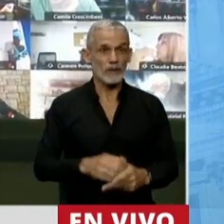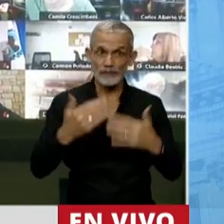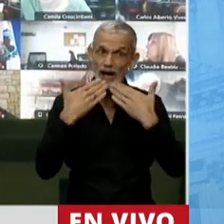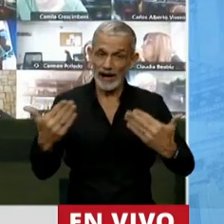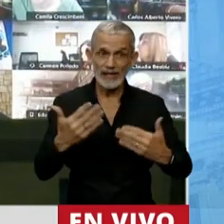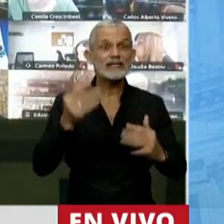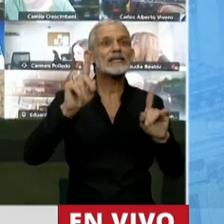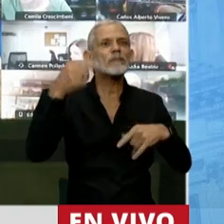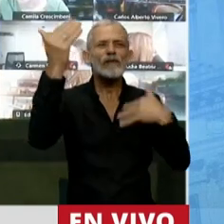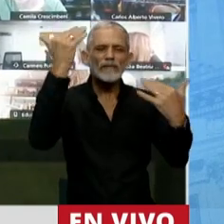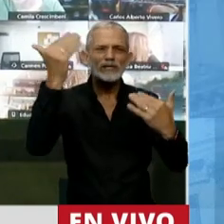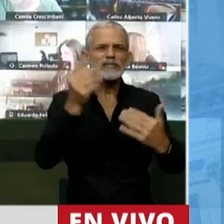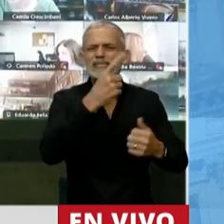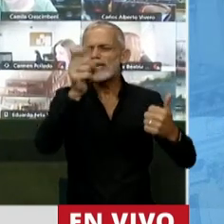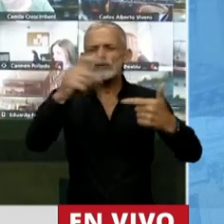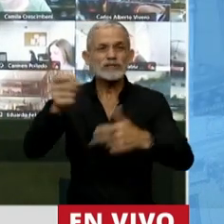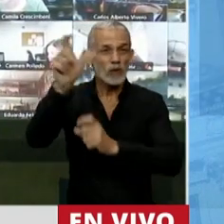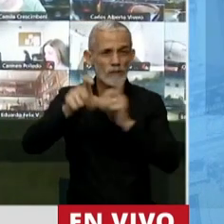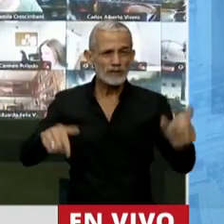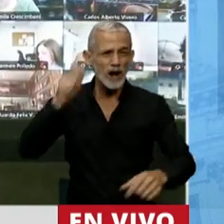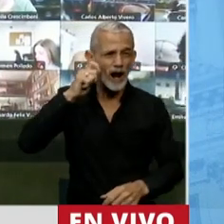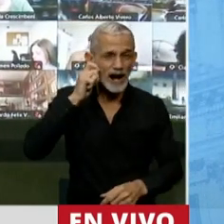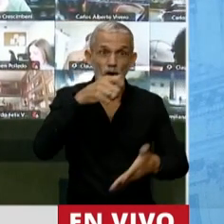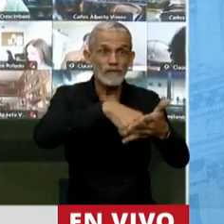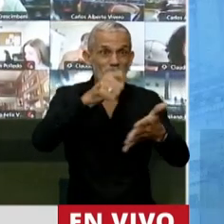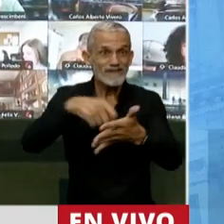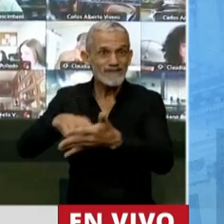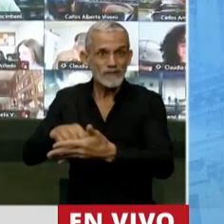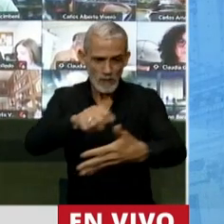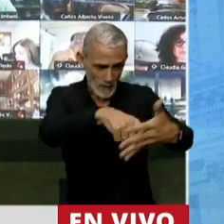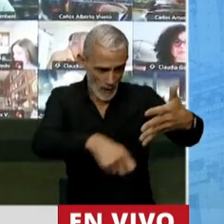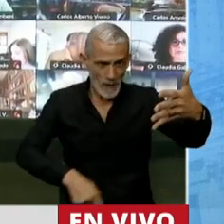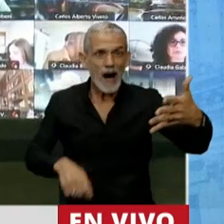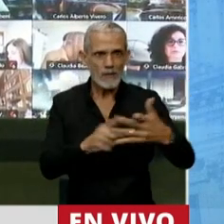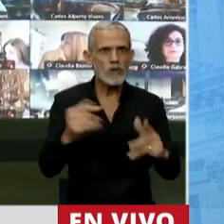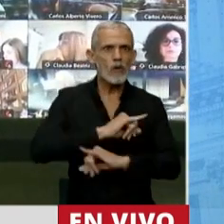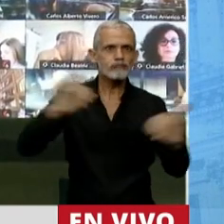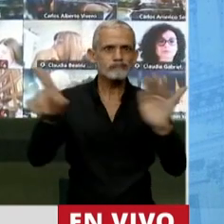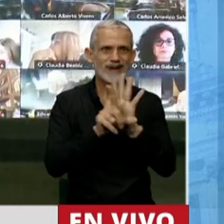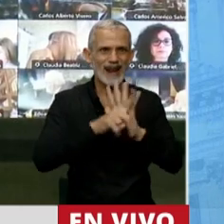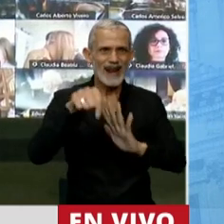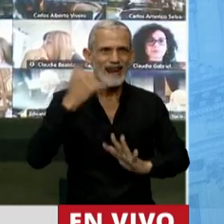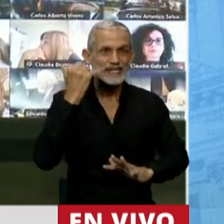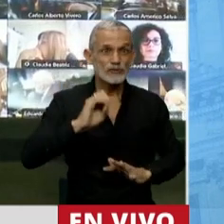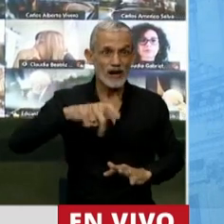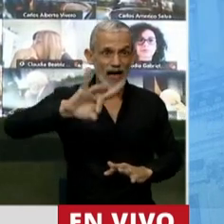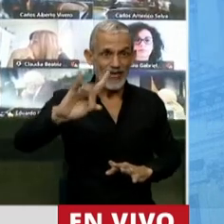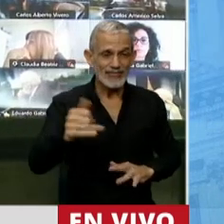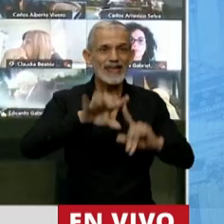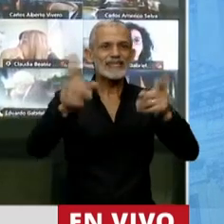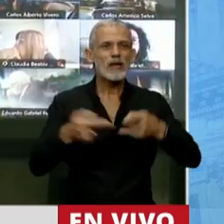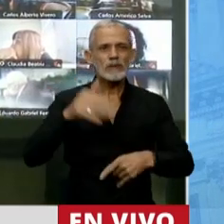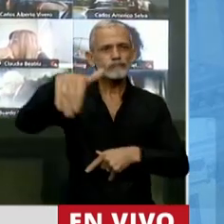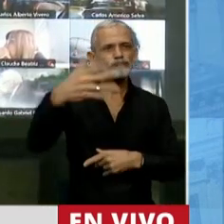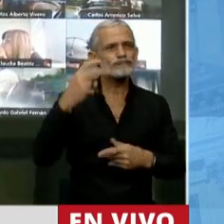agradecer y felicitar a los cientos de riojanos que nos acompañaron con su firma a fin de impulsar y difundir esta ley. Quiero convocar también a la